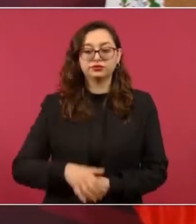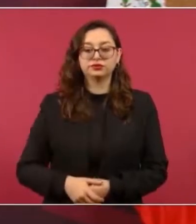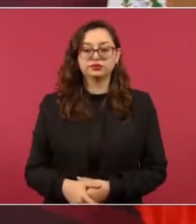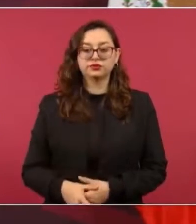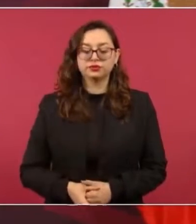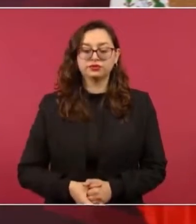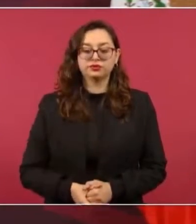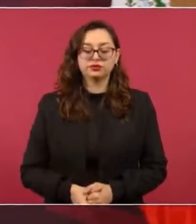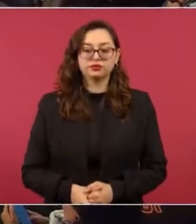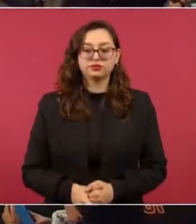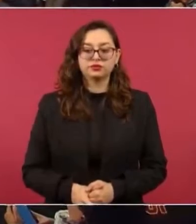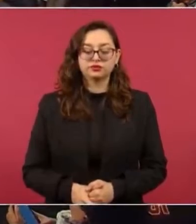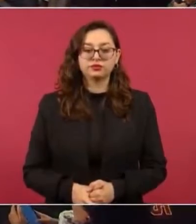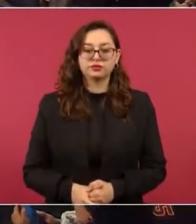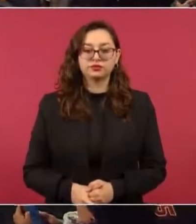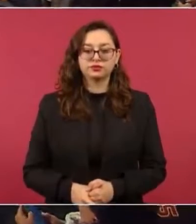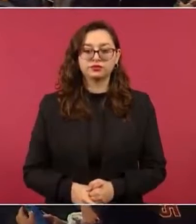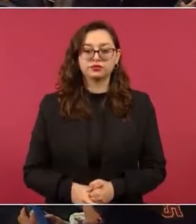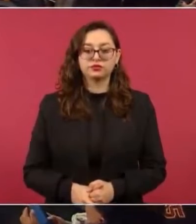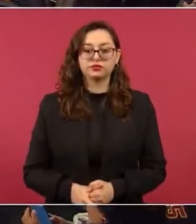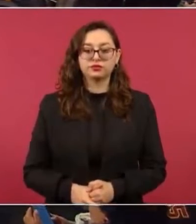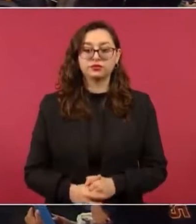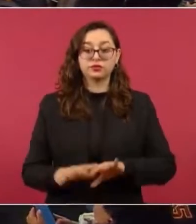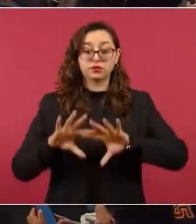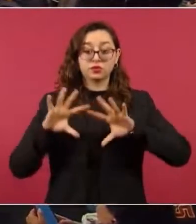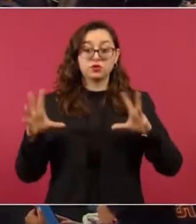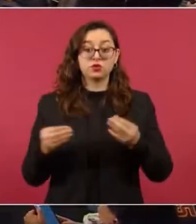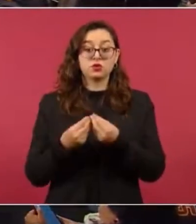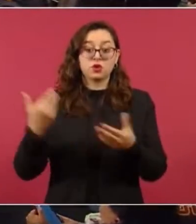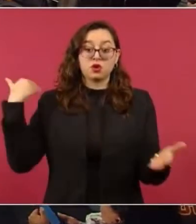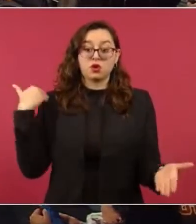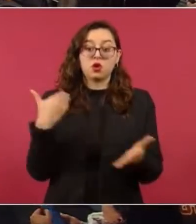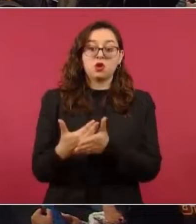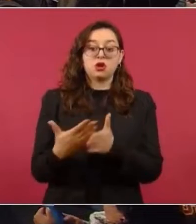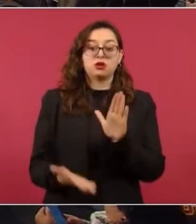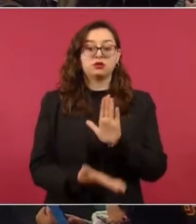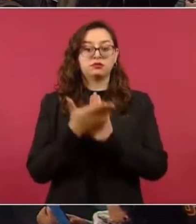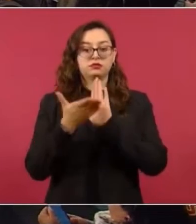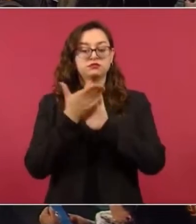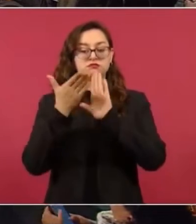En total tienen construido de muros